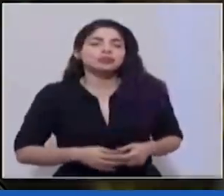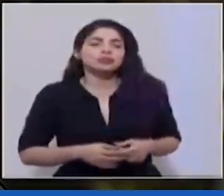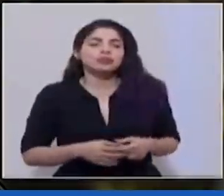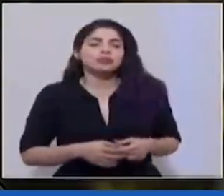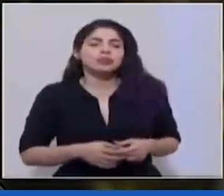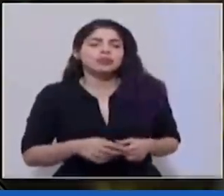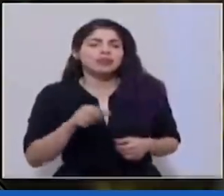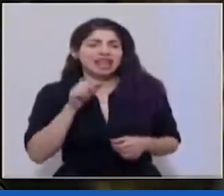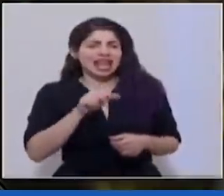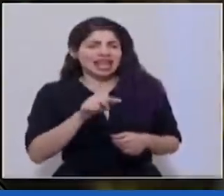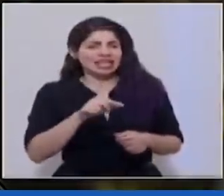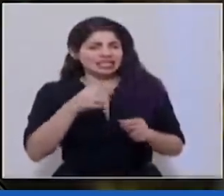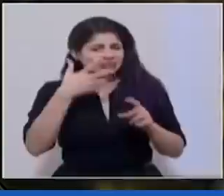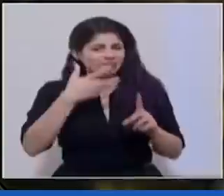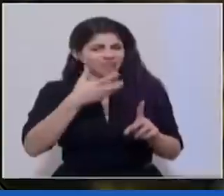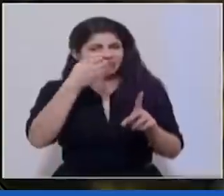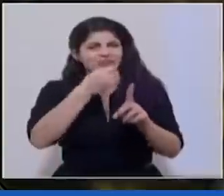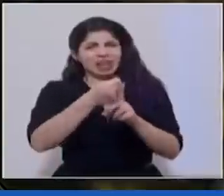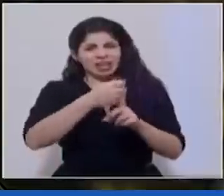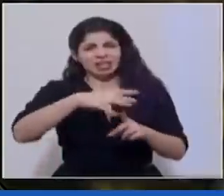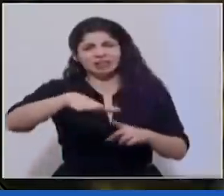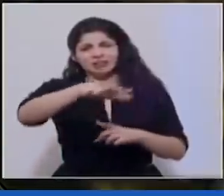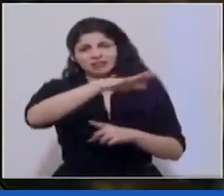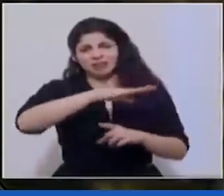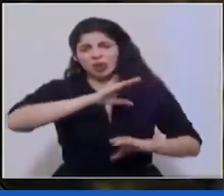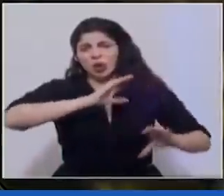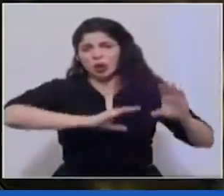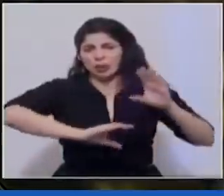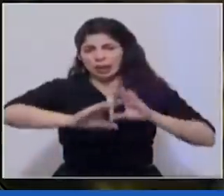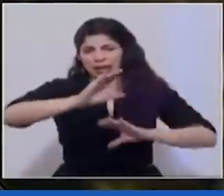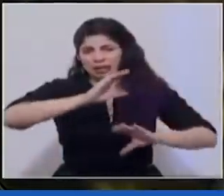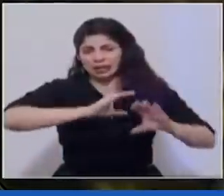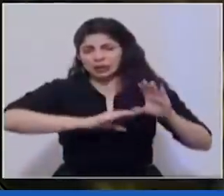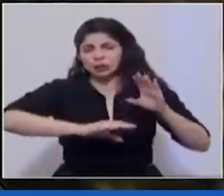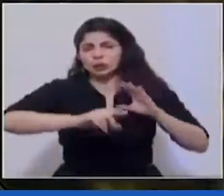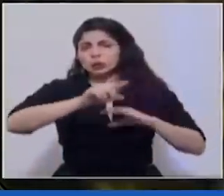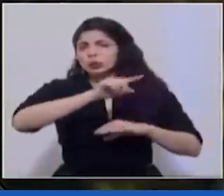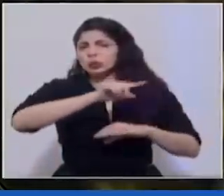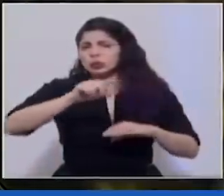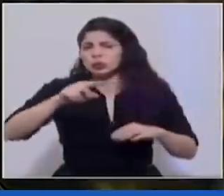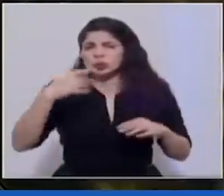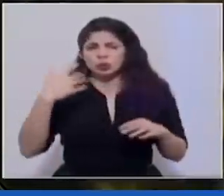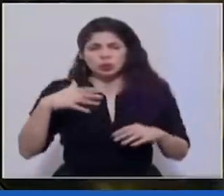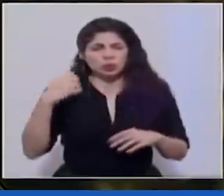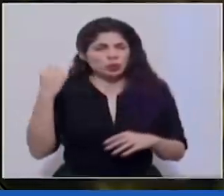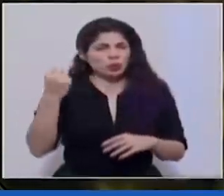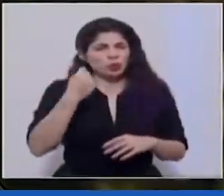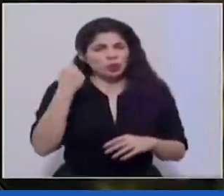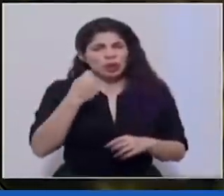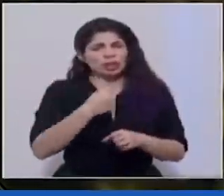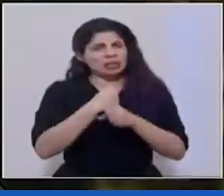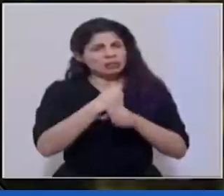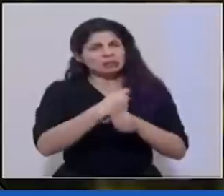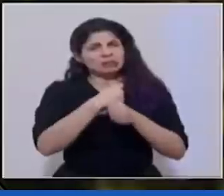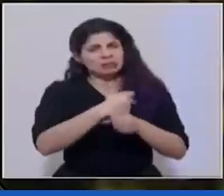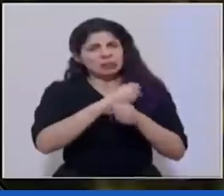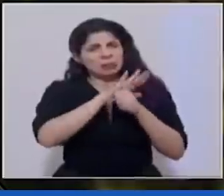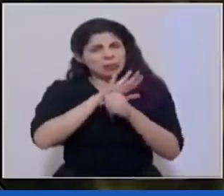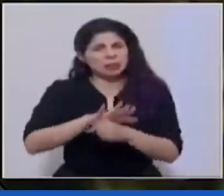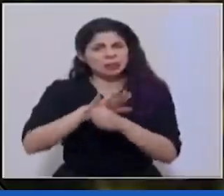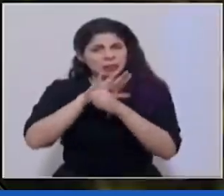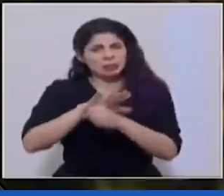esto está afectando a todo el sector comercial que ha estado muy muy fuerte en las calles presionando en las últimas